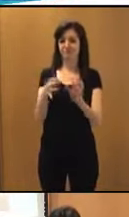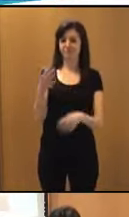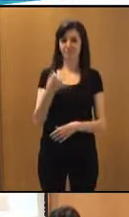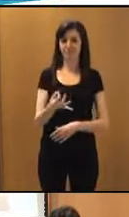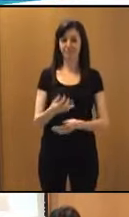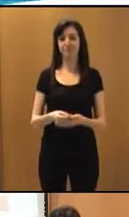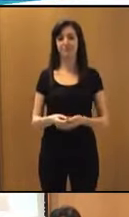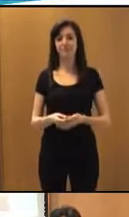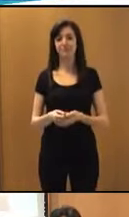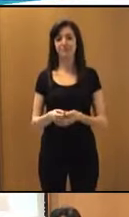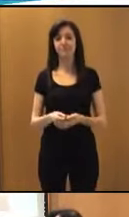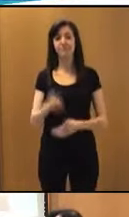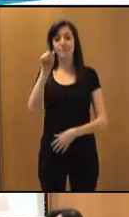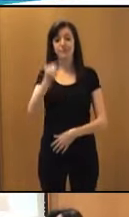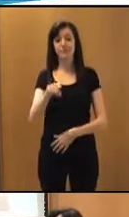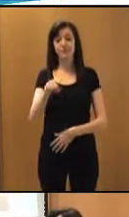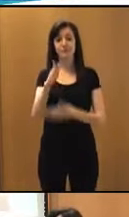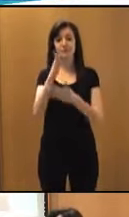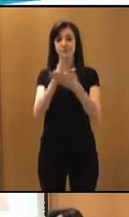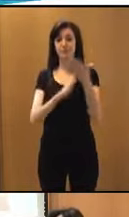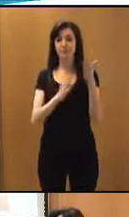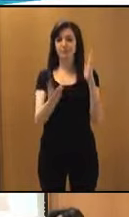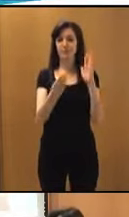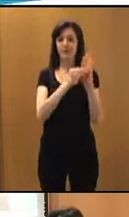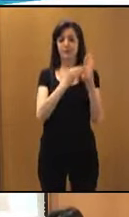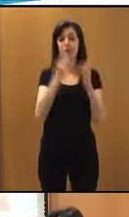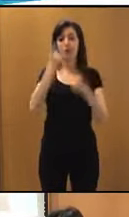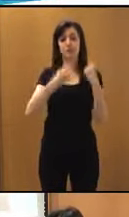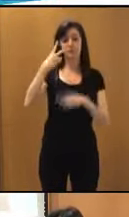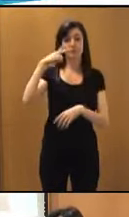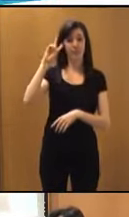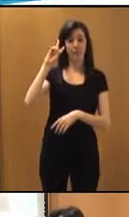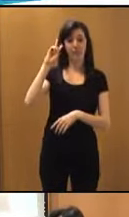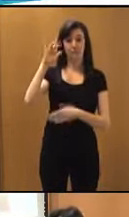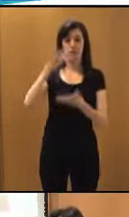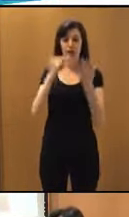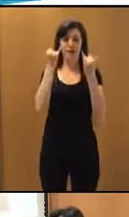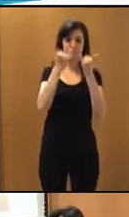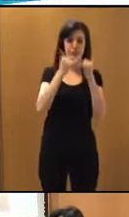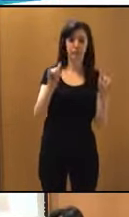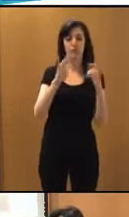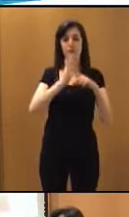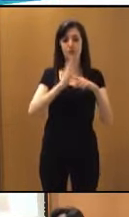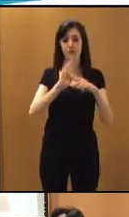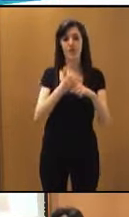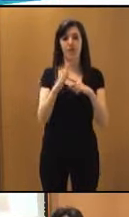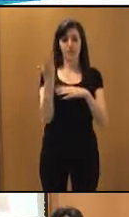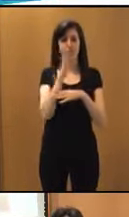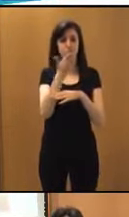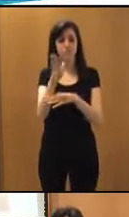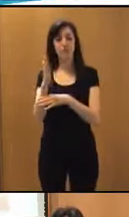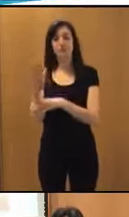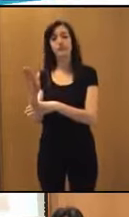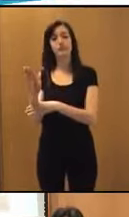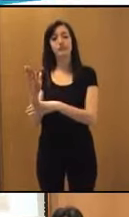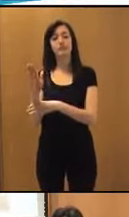hemos incorporado en esta parte algunas experiencias de realización de eventos, ferias, demostraciones en